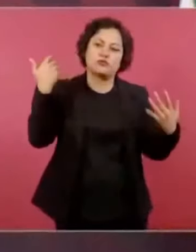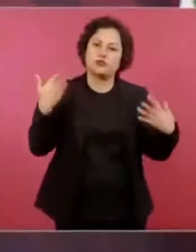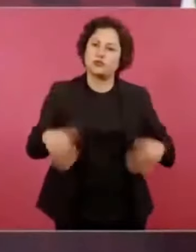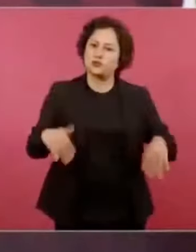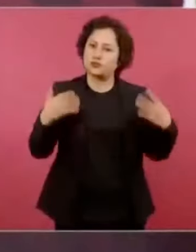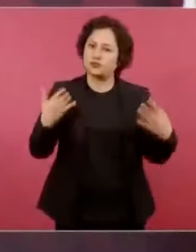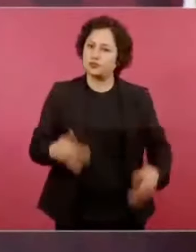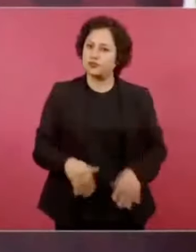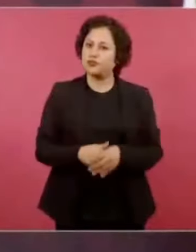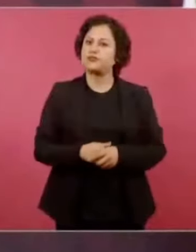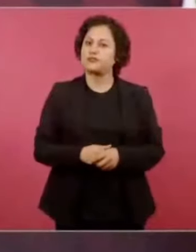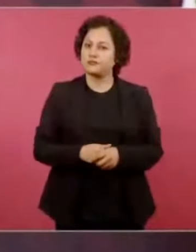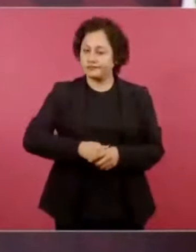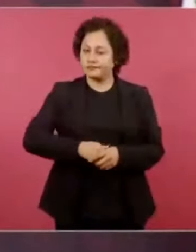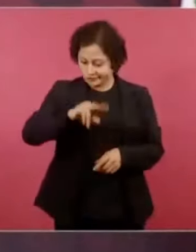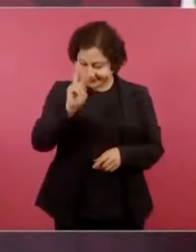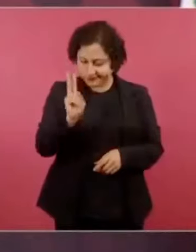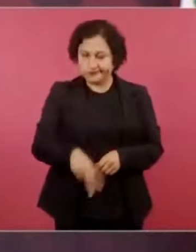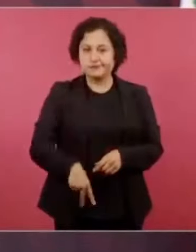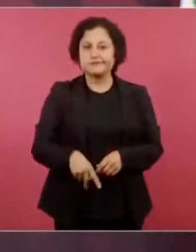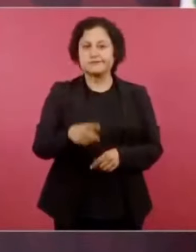no hay comparación